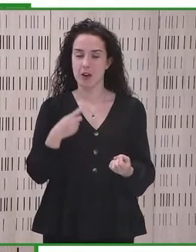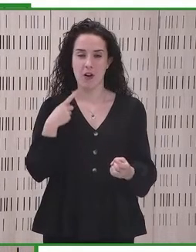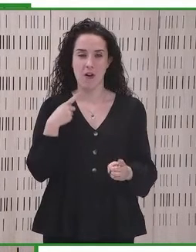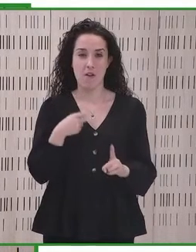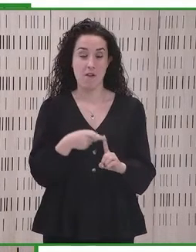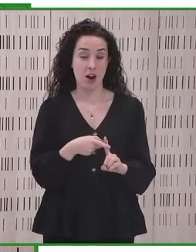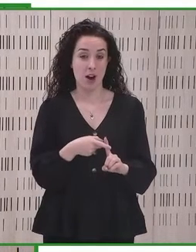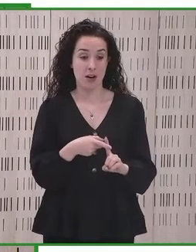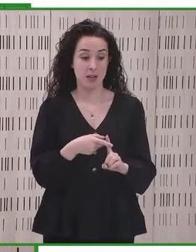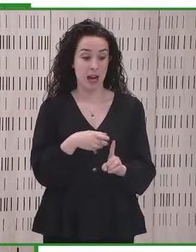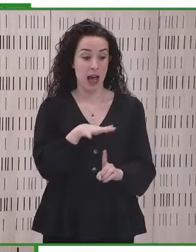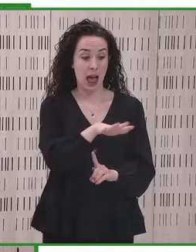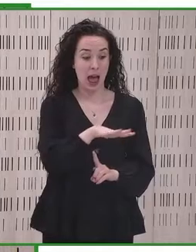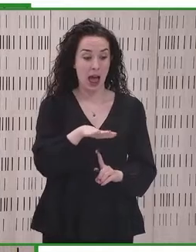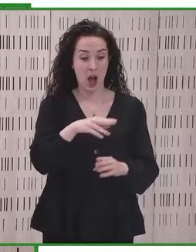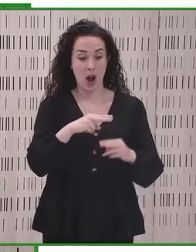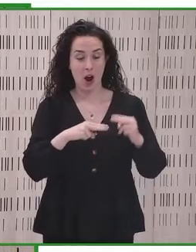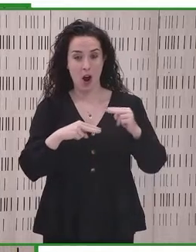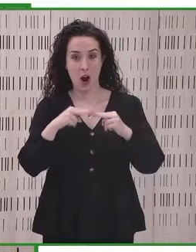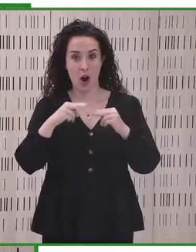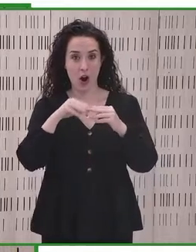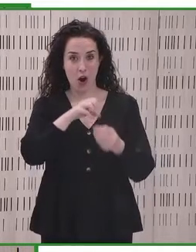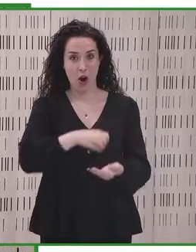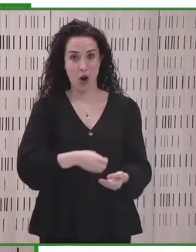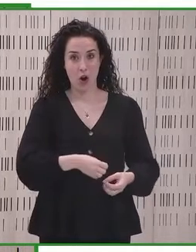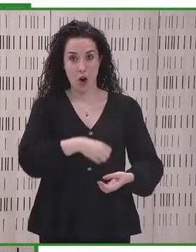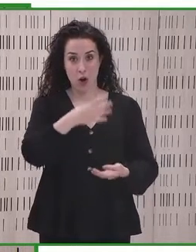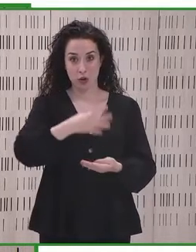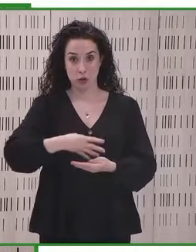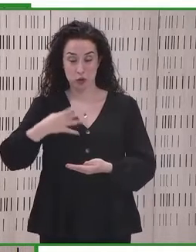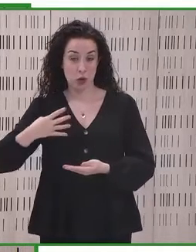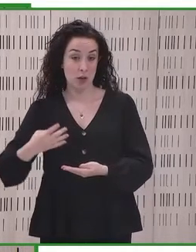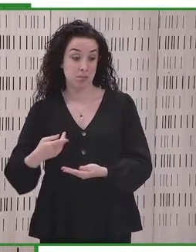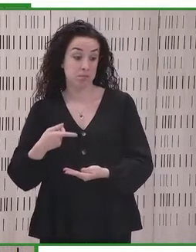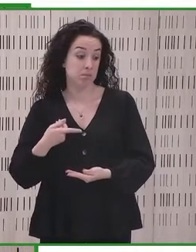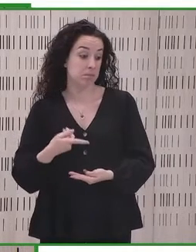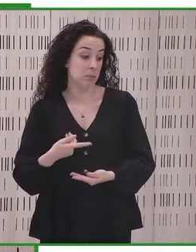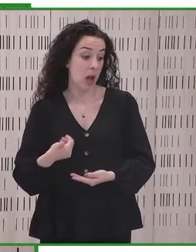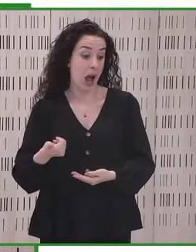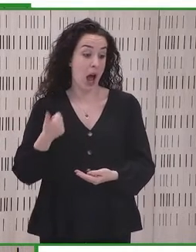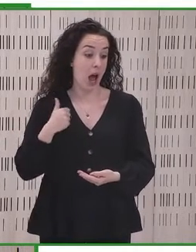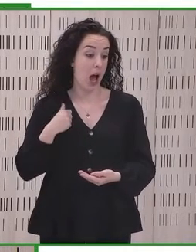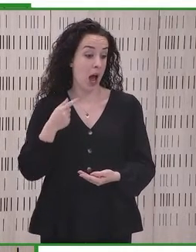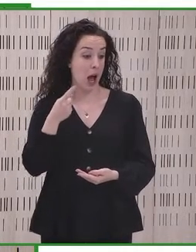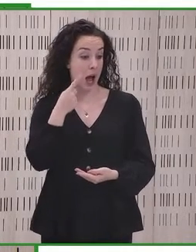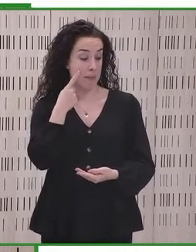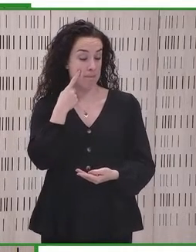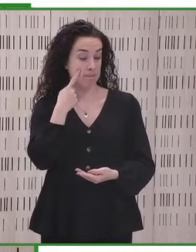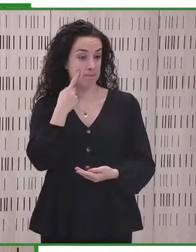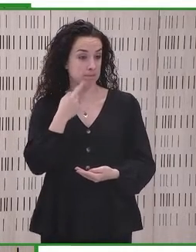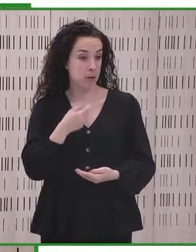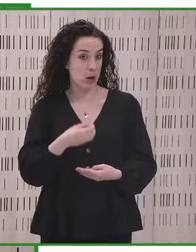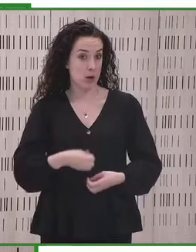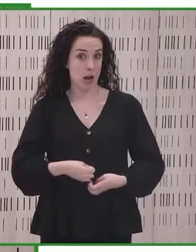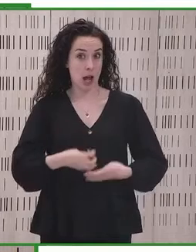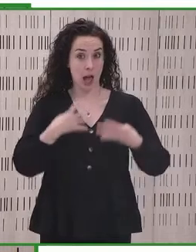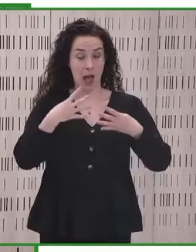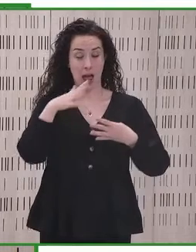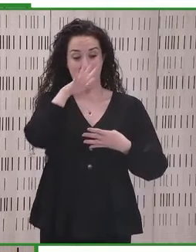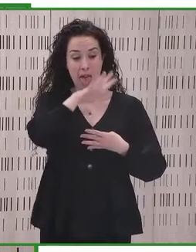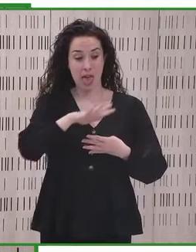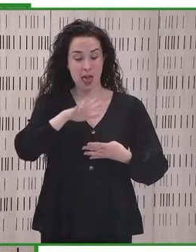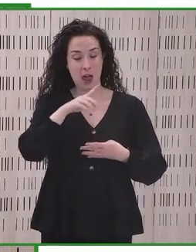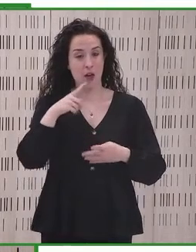¿Por qué no aprovechar esta oportunidad para actualizar las disposiciones nacionales para edificios